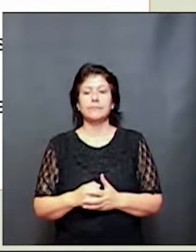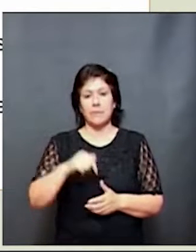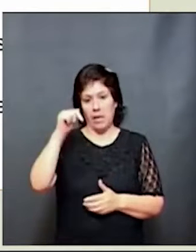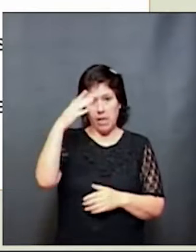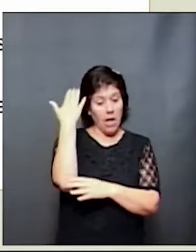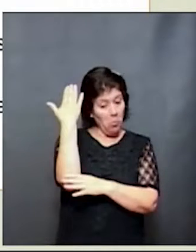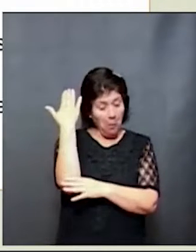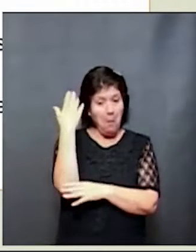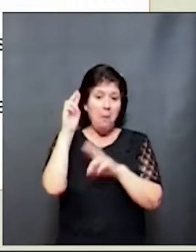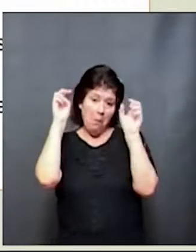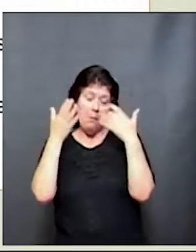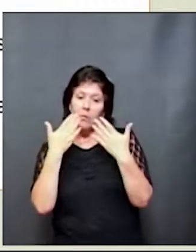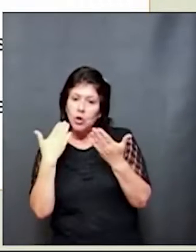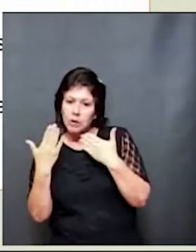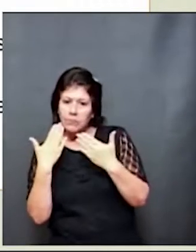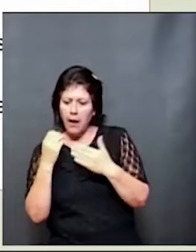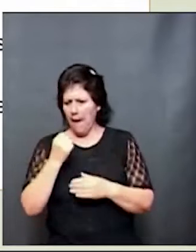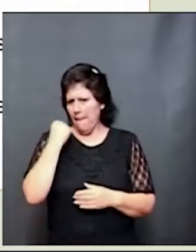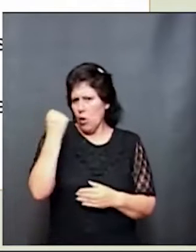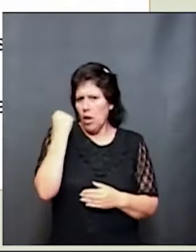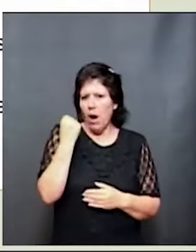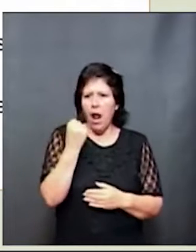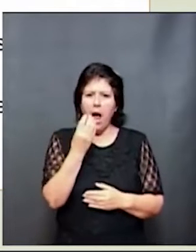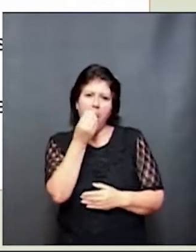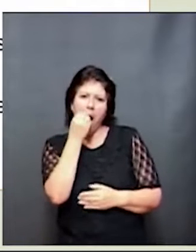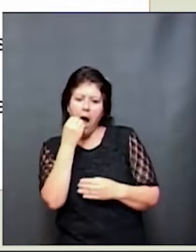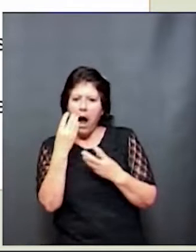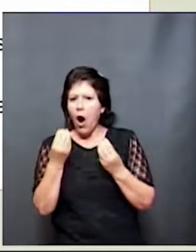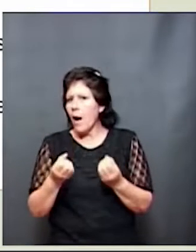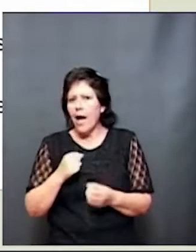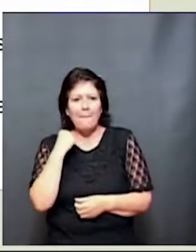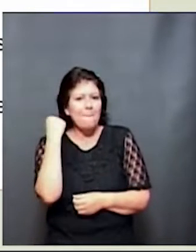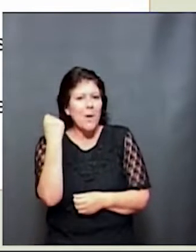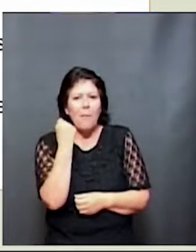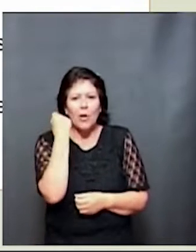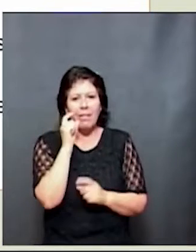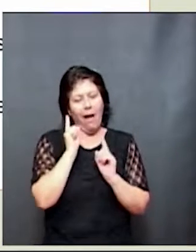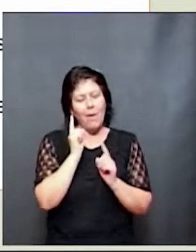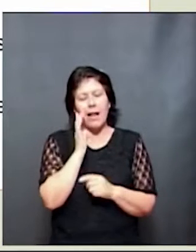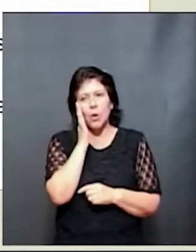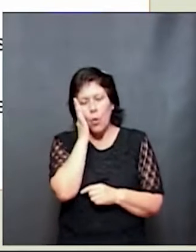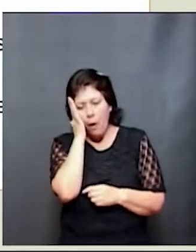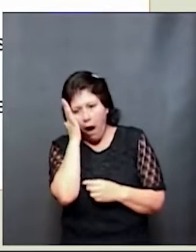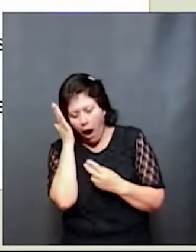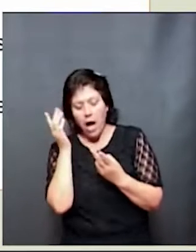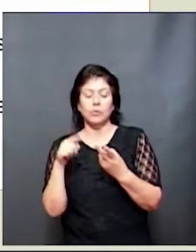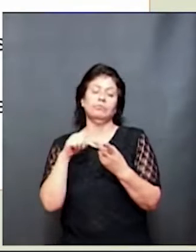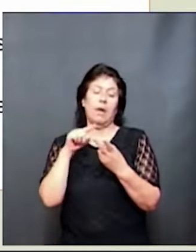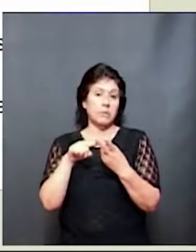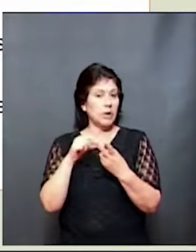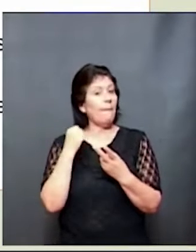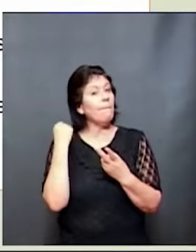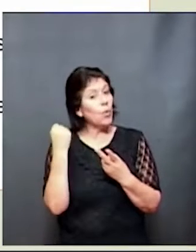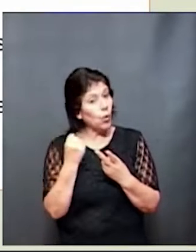hablando de algo muy importante que es la calidad de la alimentación, agrego el sueño, todo lo que tenga que ver